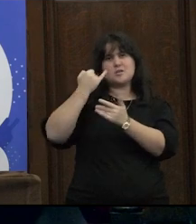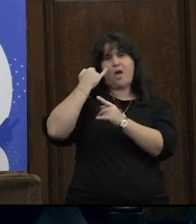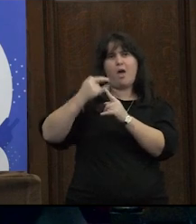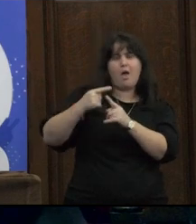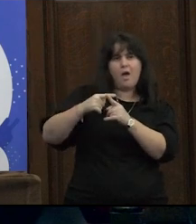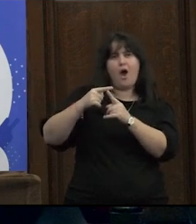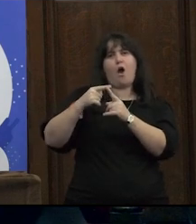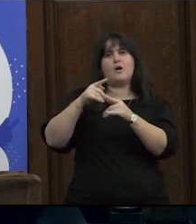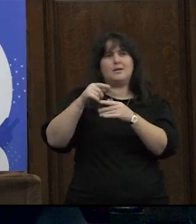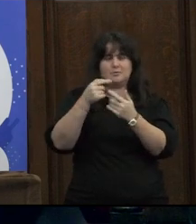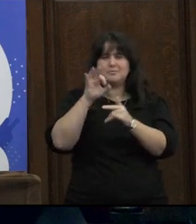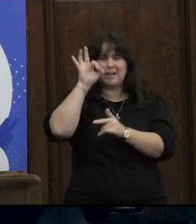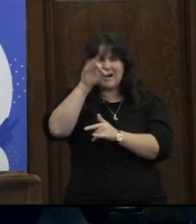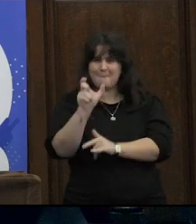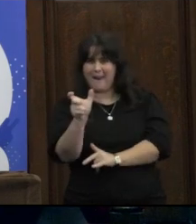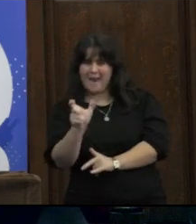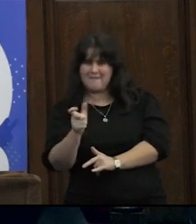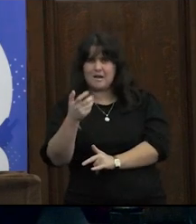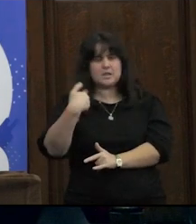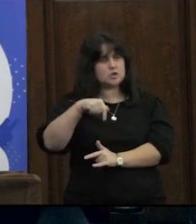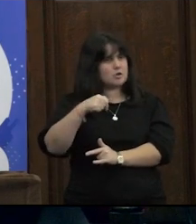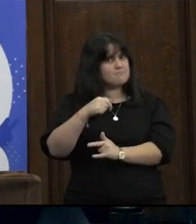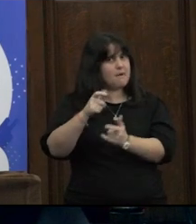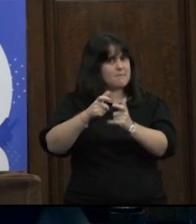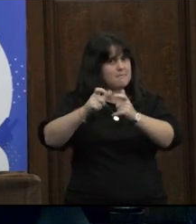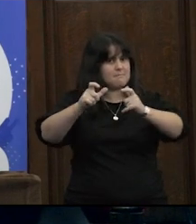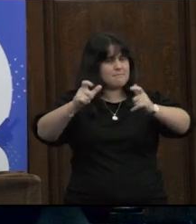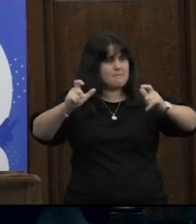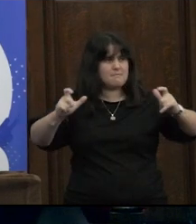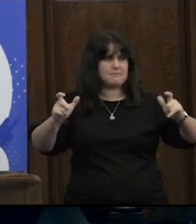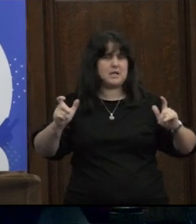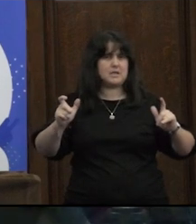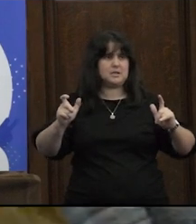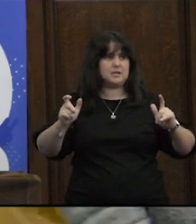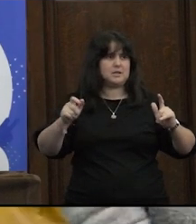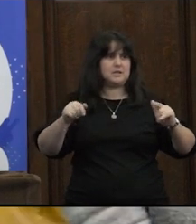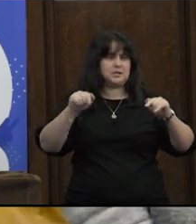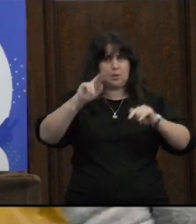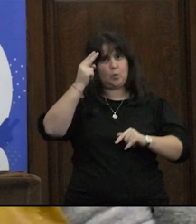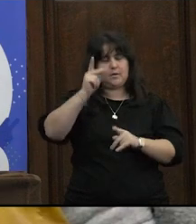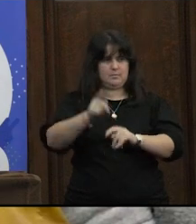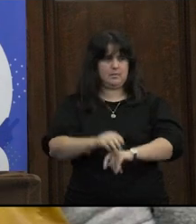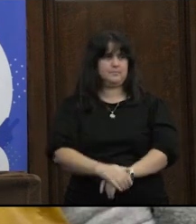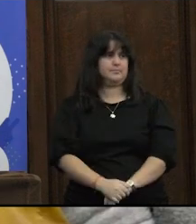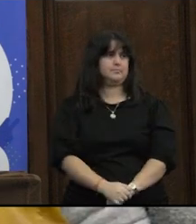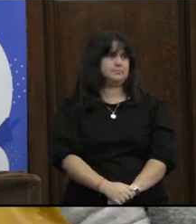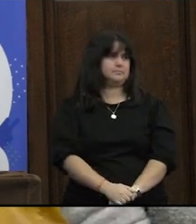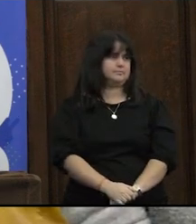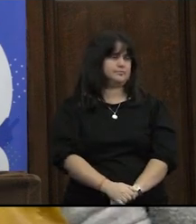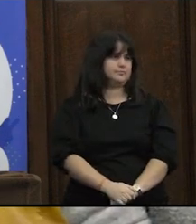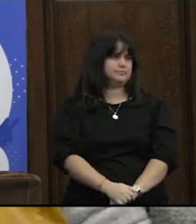sexting el fomo creo que eso está cada vez más en auge y sí acá en Uruguay también